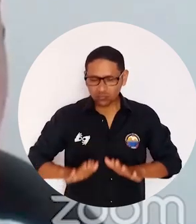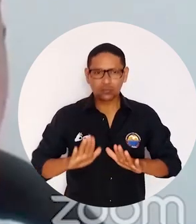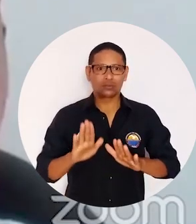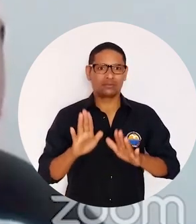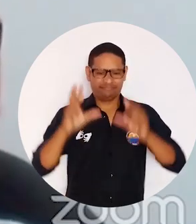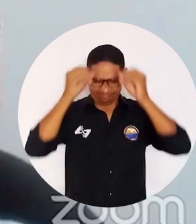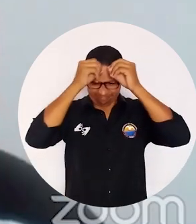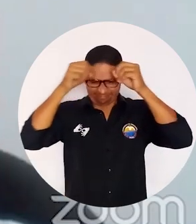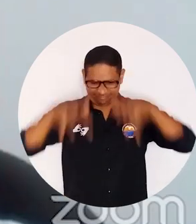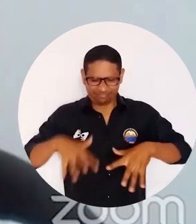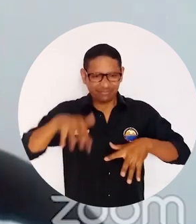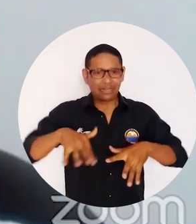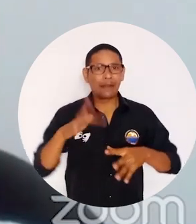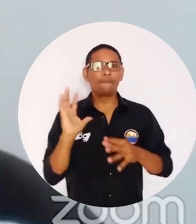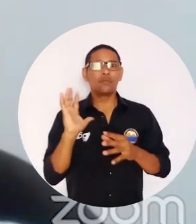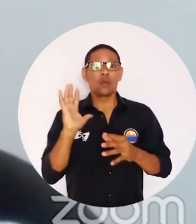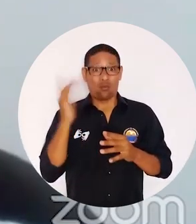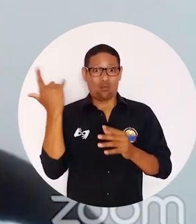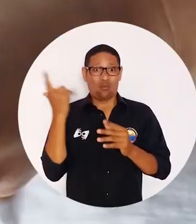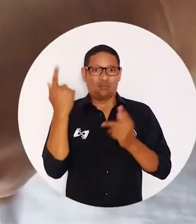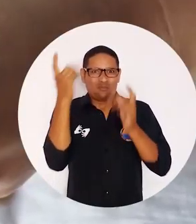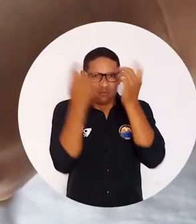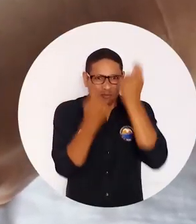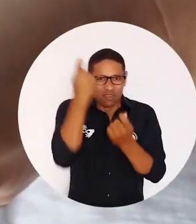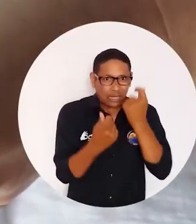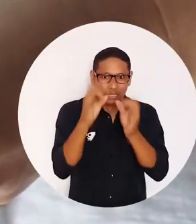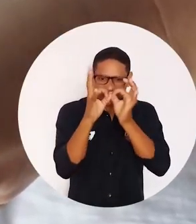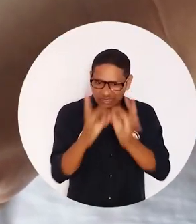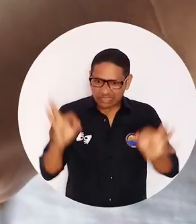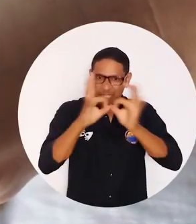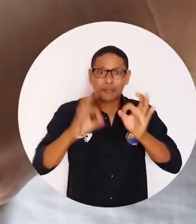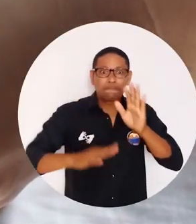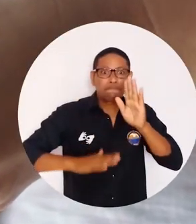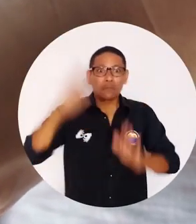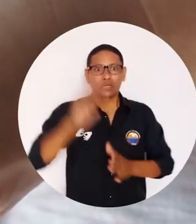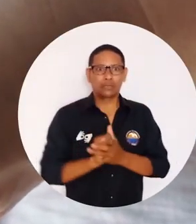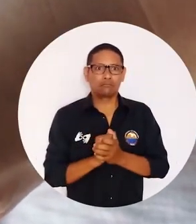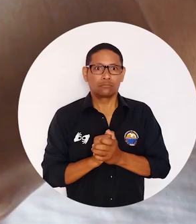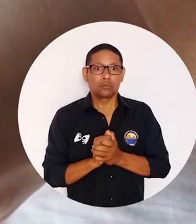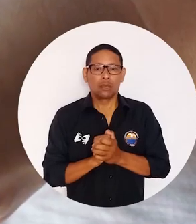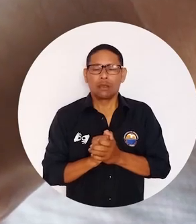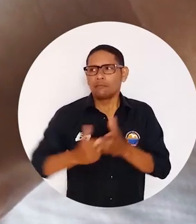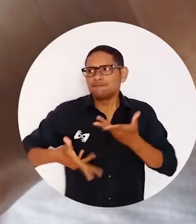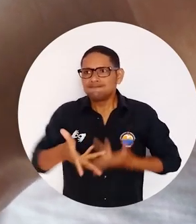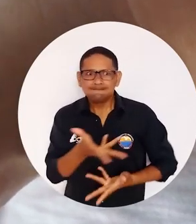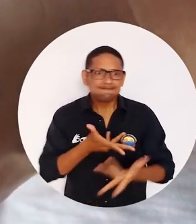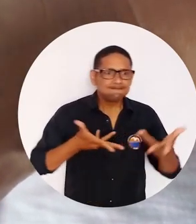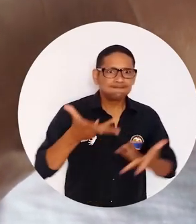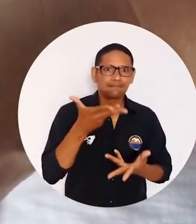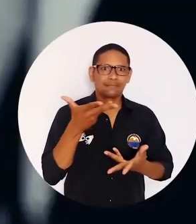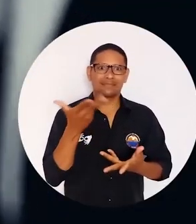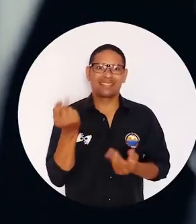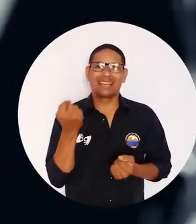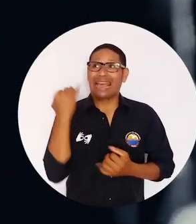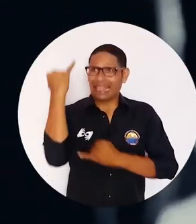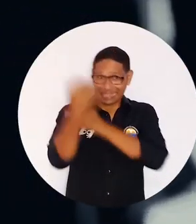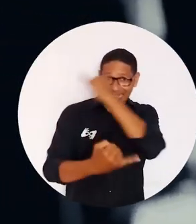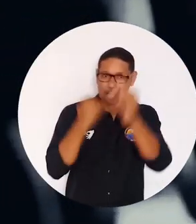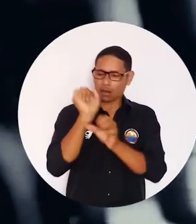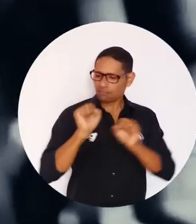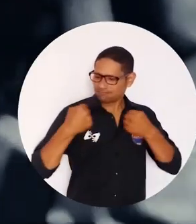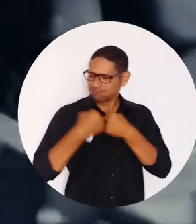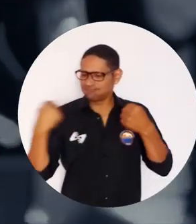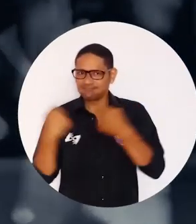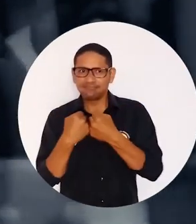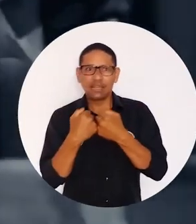nuestro ADN, las finanzas juegan un papel fundamental de la mano de las relaciones y la cooperación internacional, de la